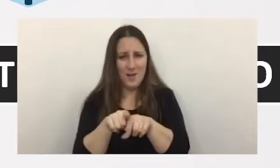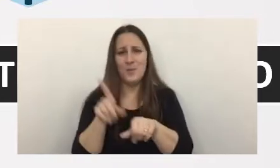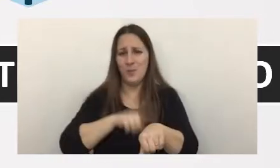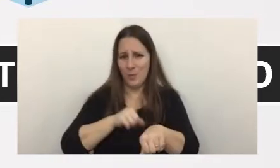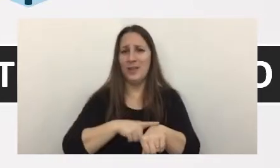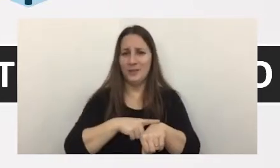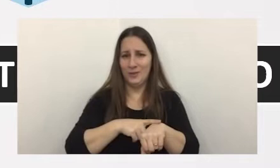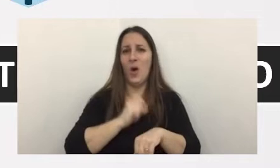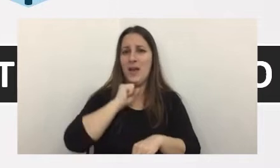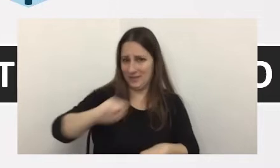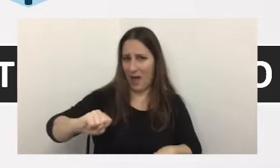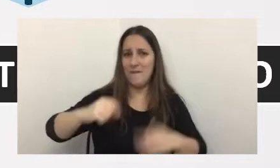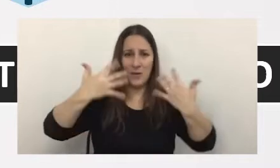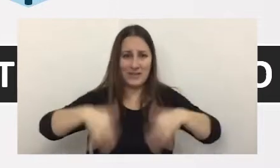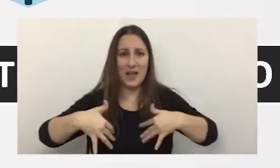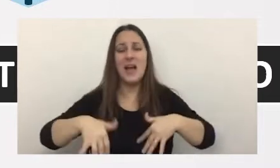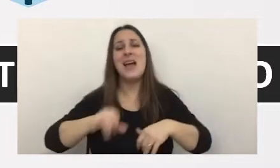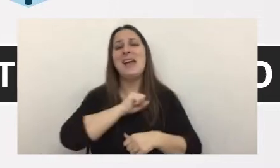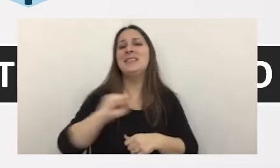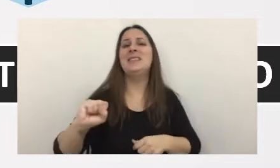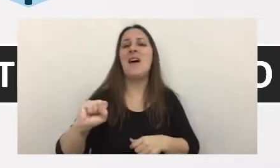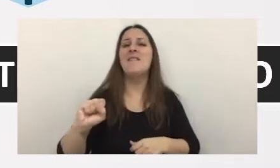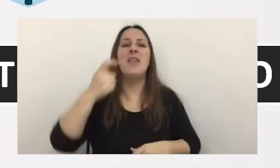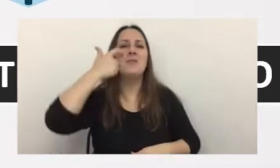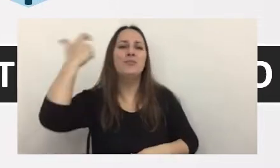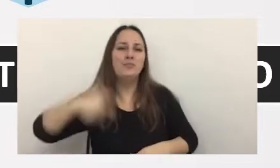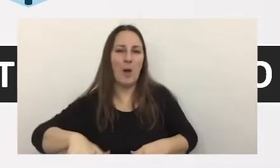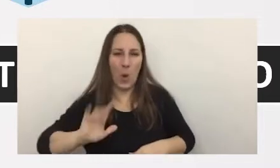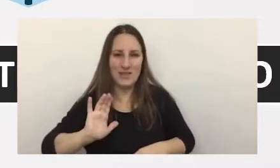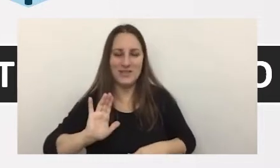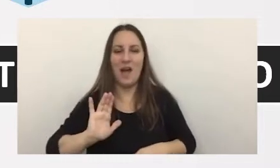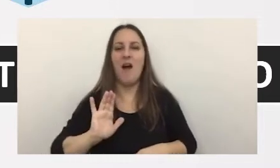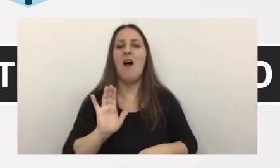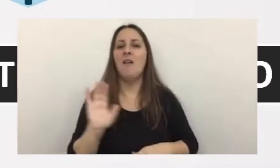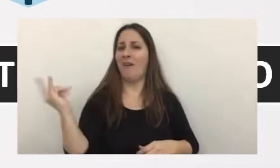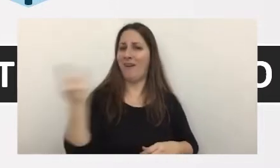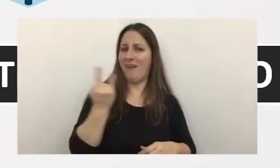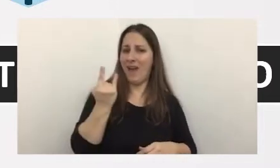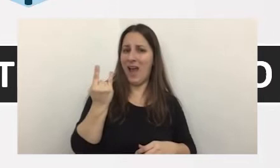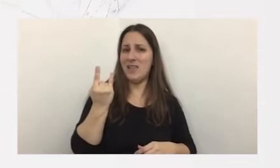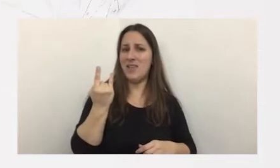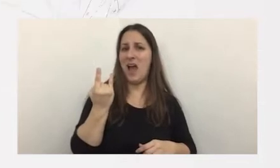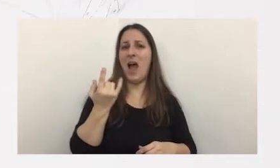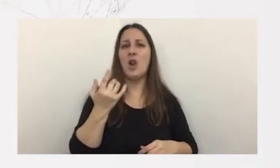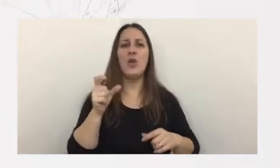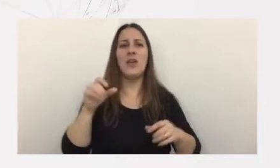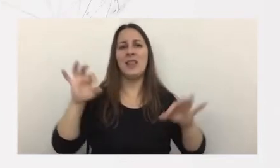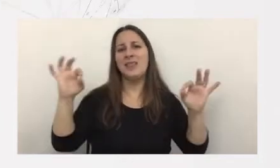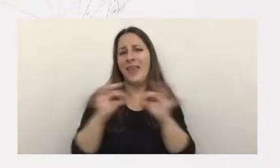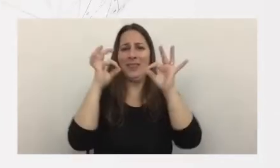una gran cantidad de estafas que nosotros llamamos estafas de la vergüenza ser engañados en una plataforma de citas